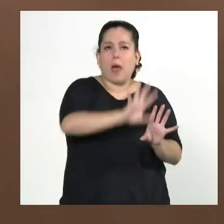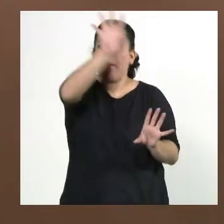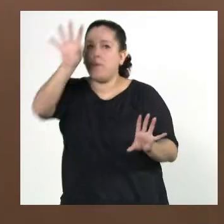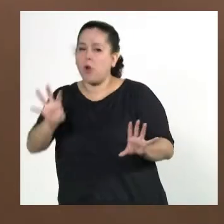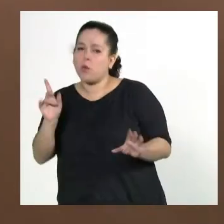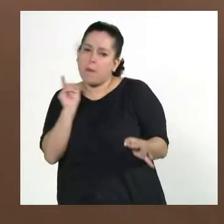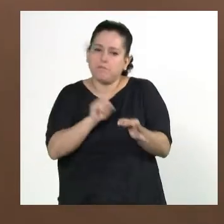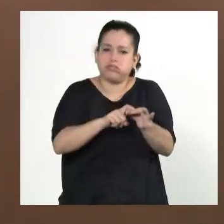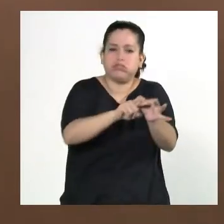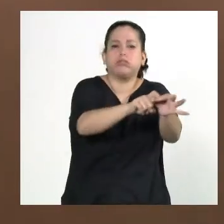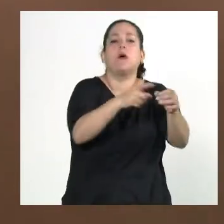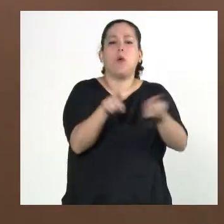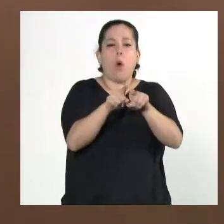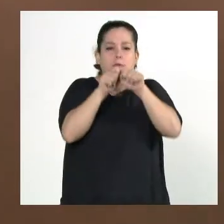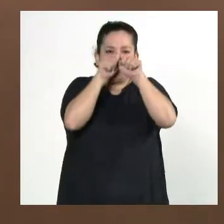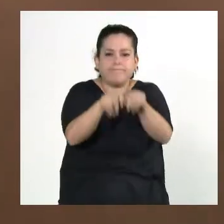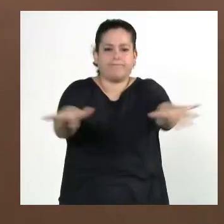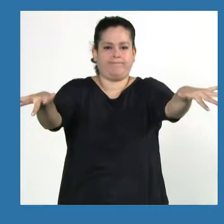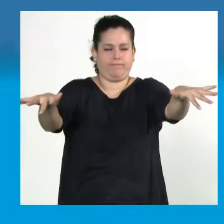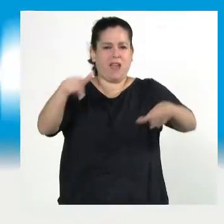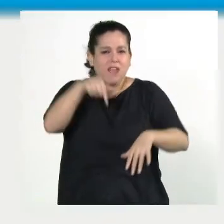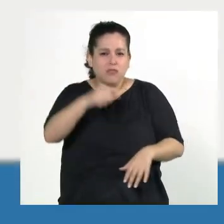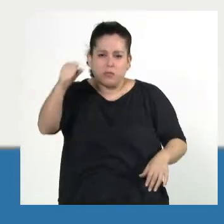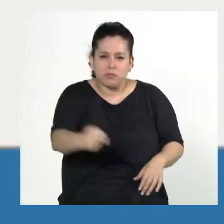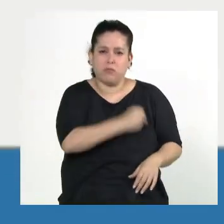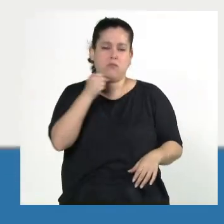sumado para replicar esto, es sumamente importante.